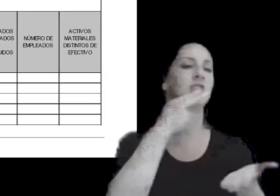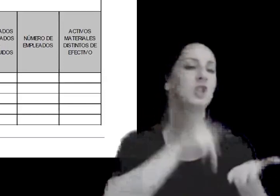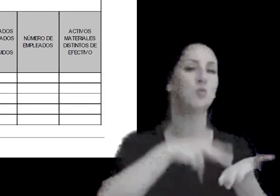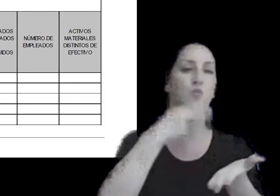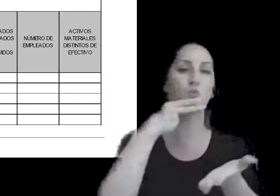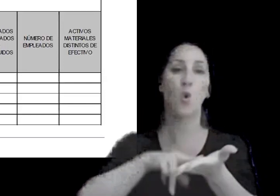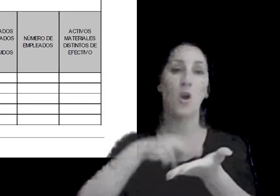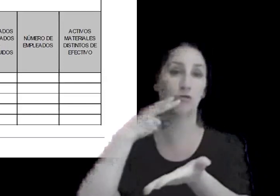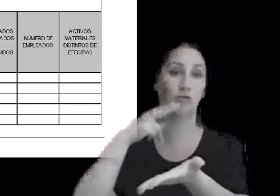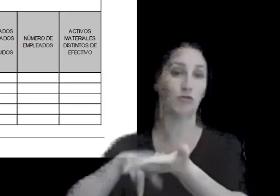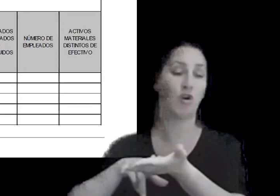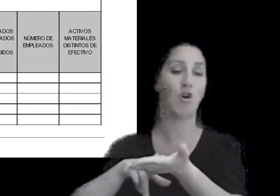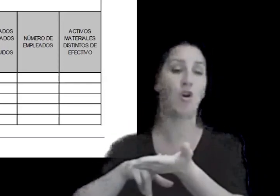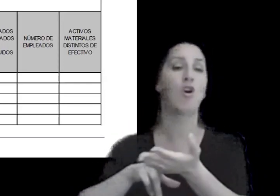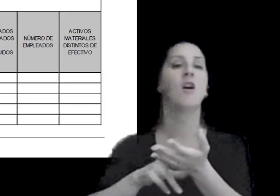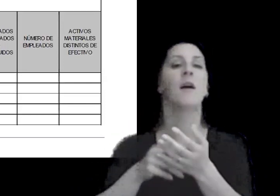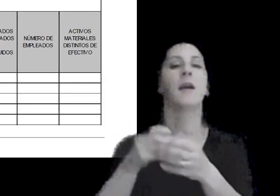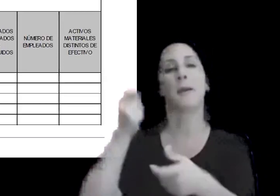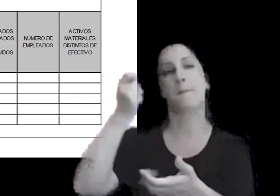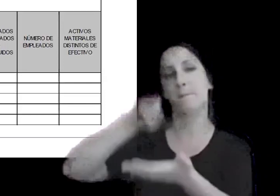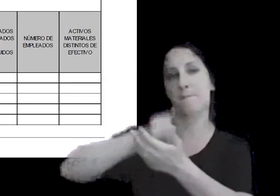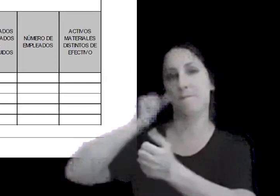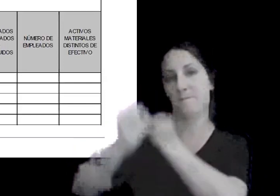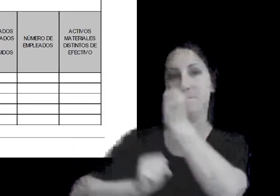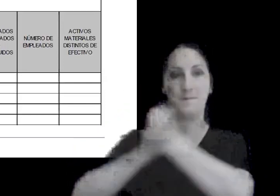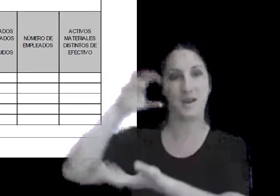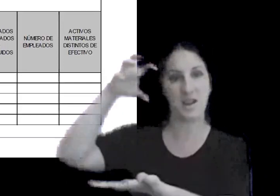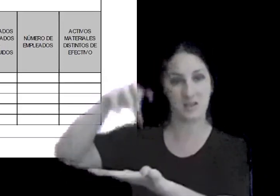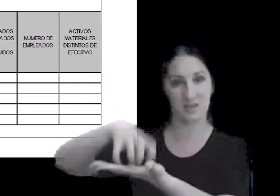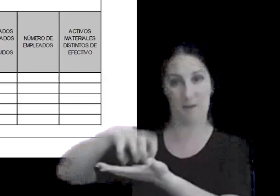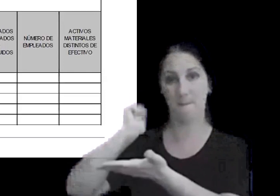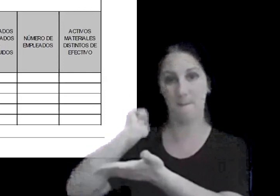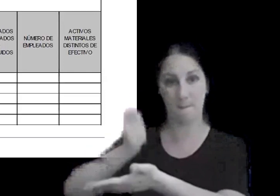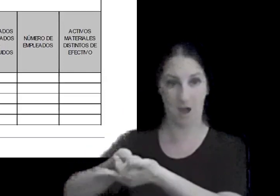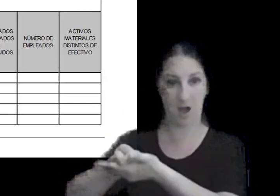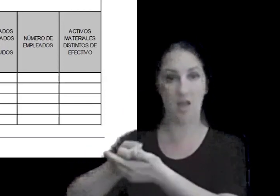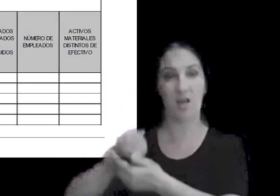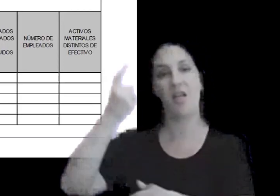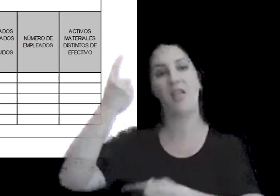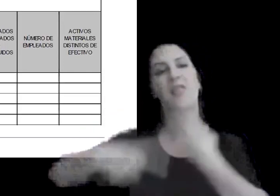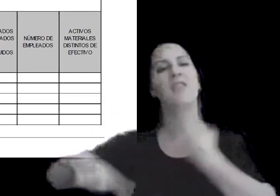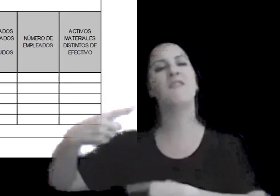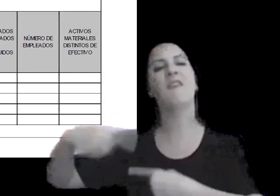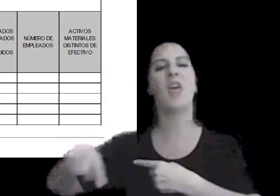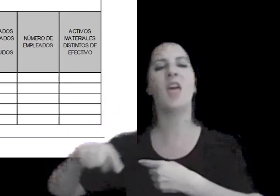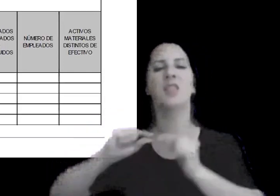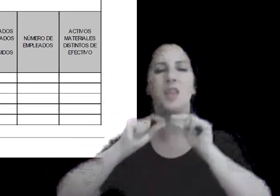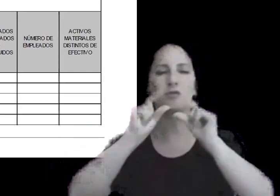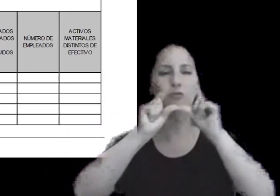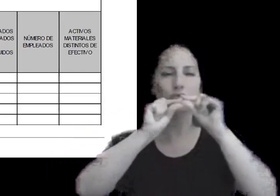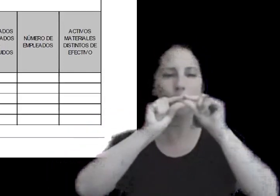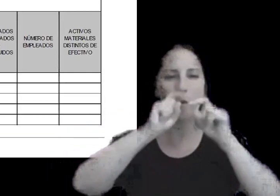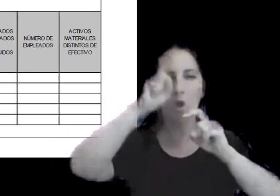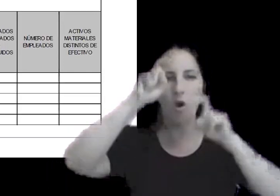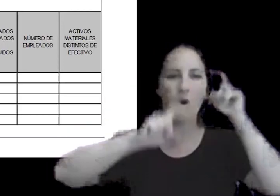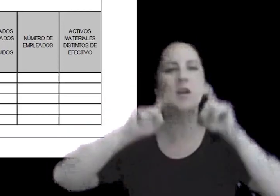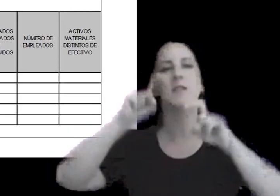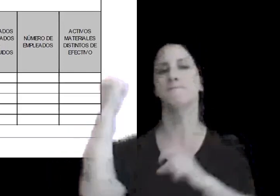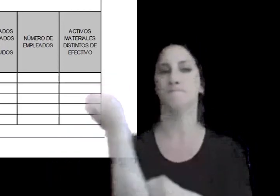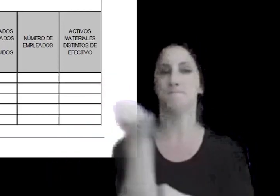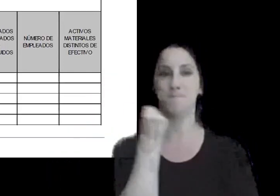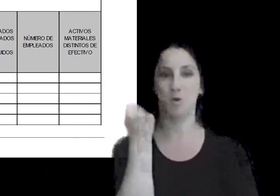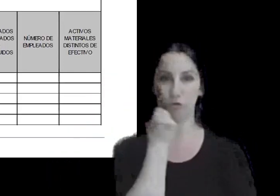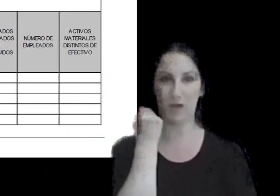paga el grupo en su conjunto a través de distintos indicadores de relevancia